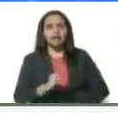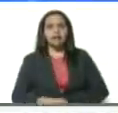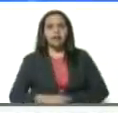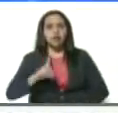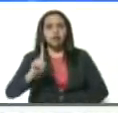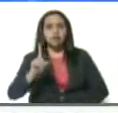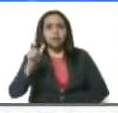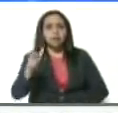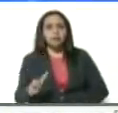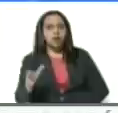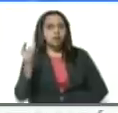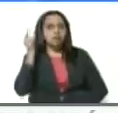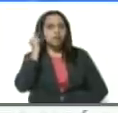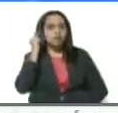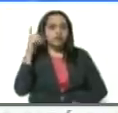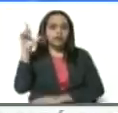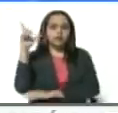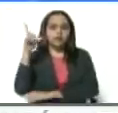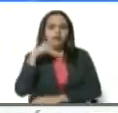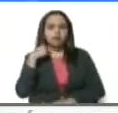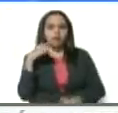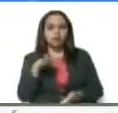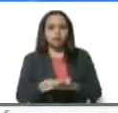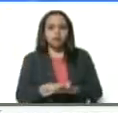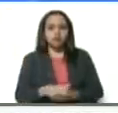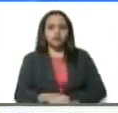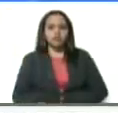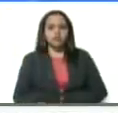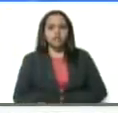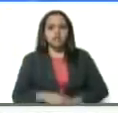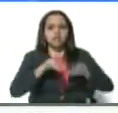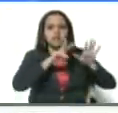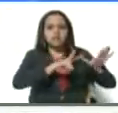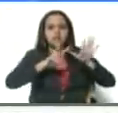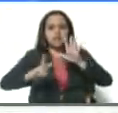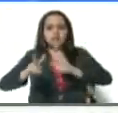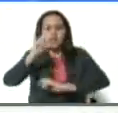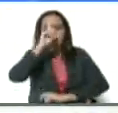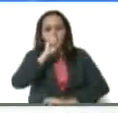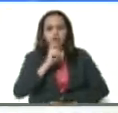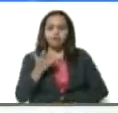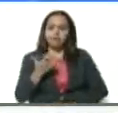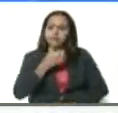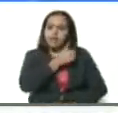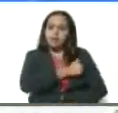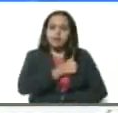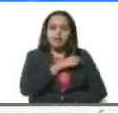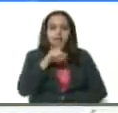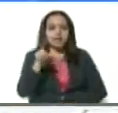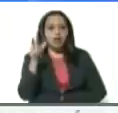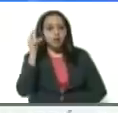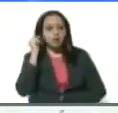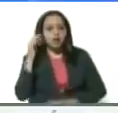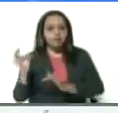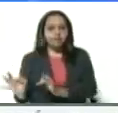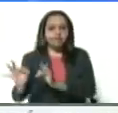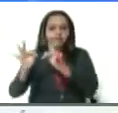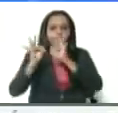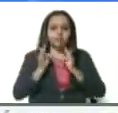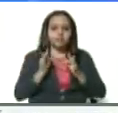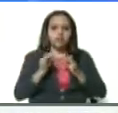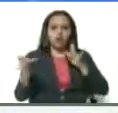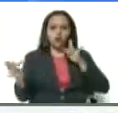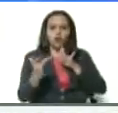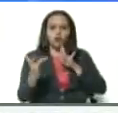fallecida en el estado Lara, una señora de 77 años. Lamentablemente, esta señora se contagió por